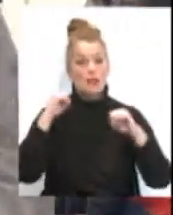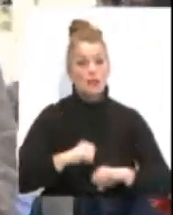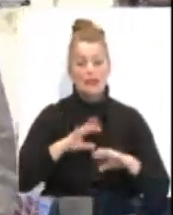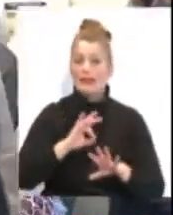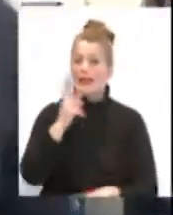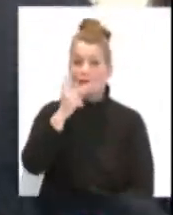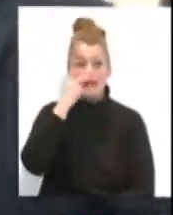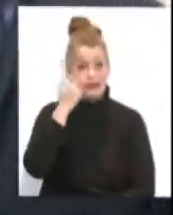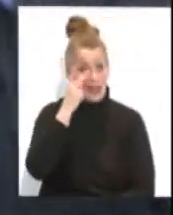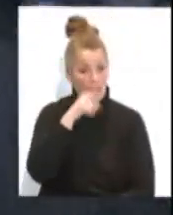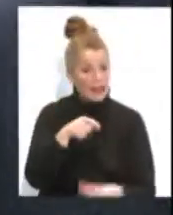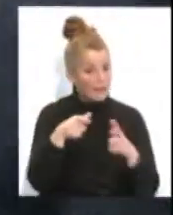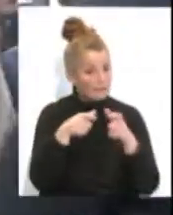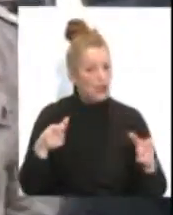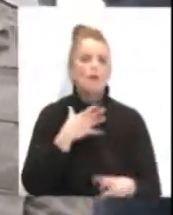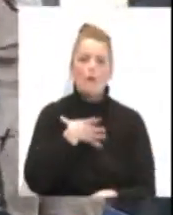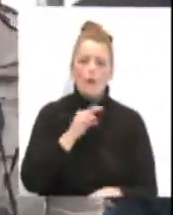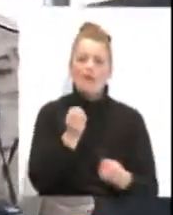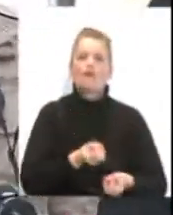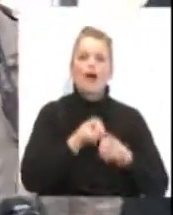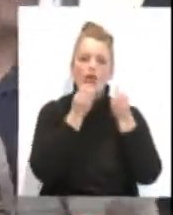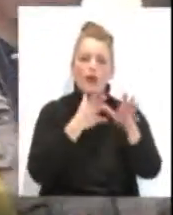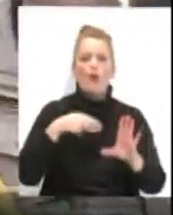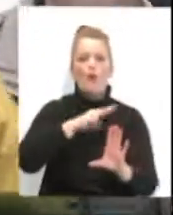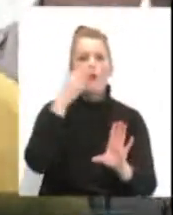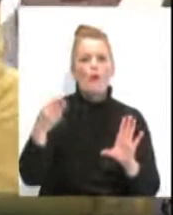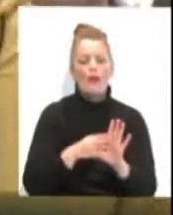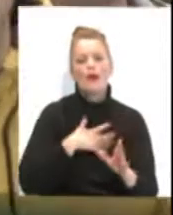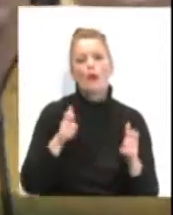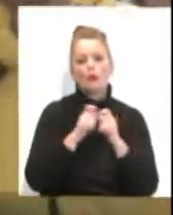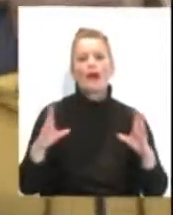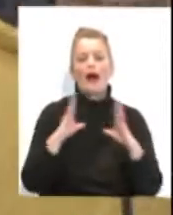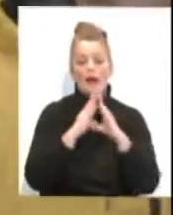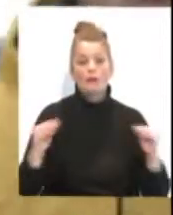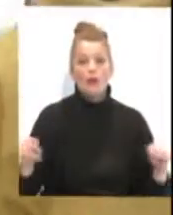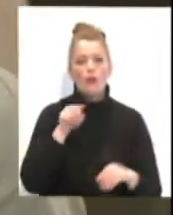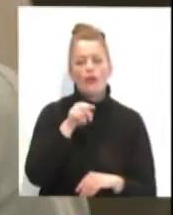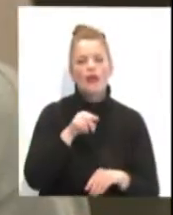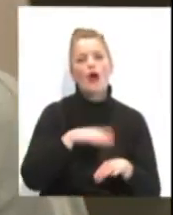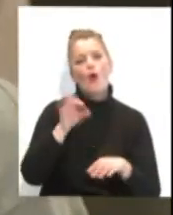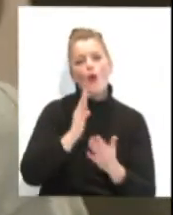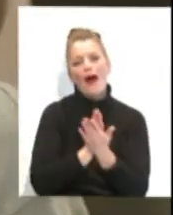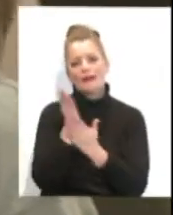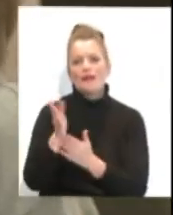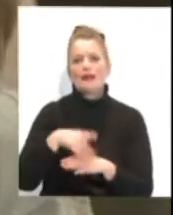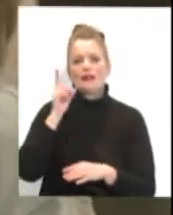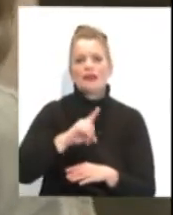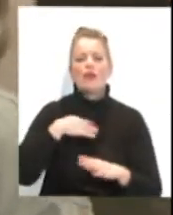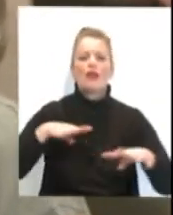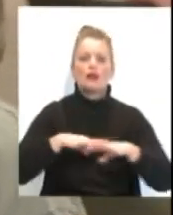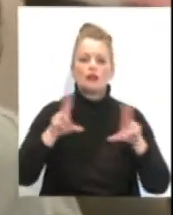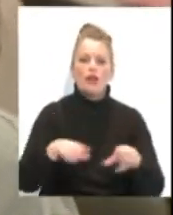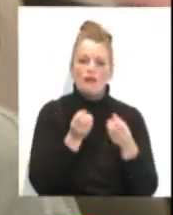interesadas en esta tarjeta pueden informarse a través de la página web de la Junta de Andalucía o a través de las redes sociales.